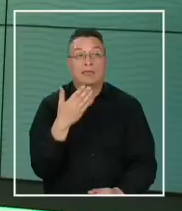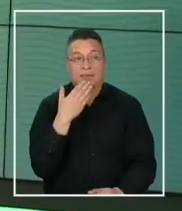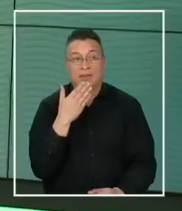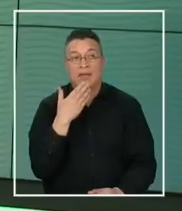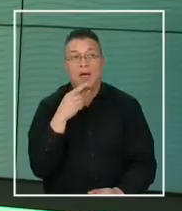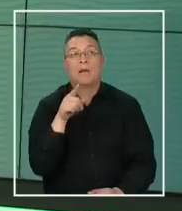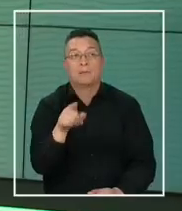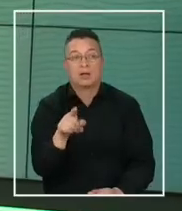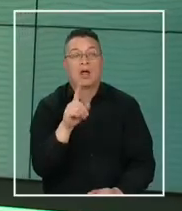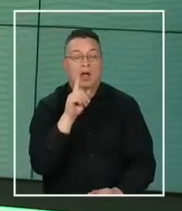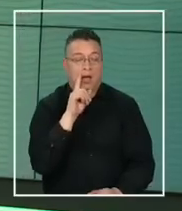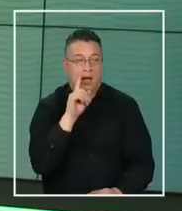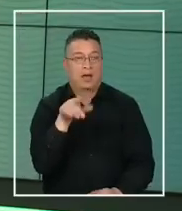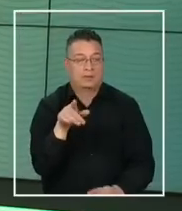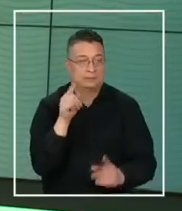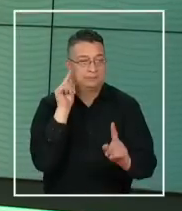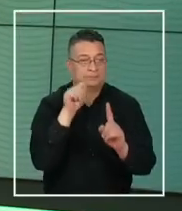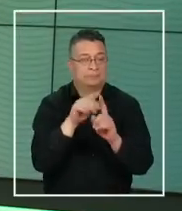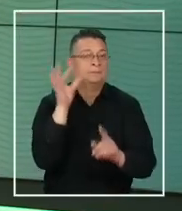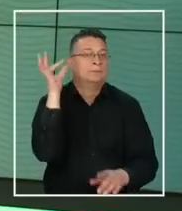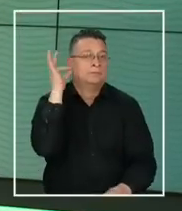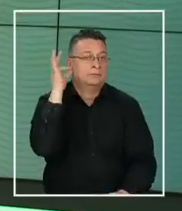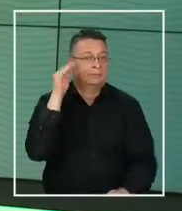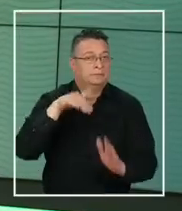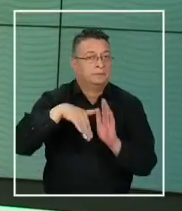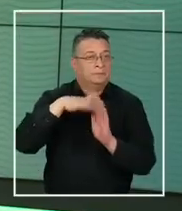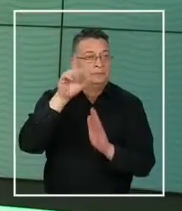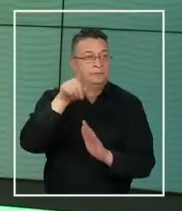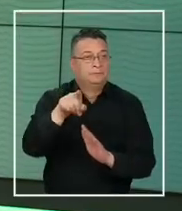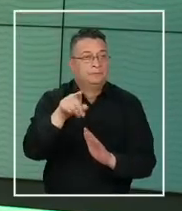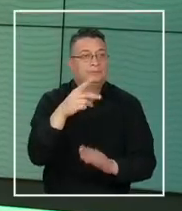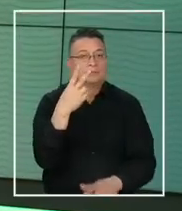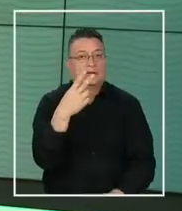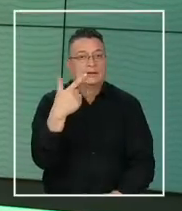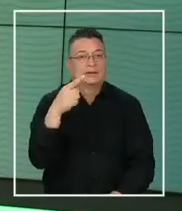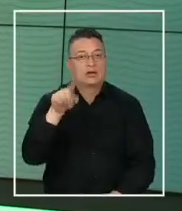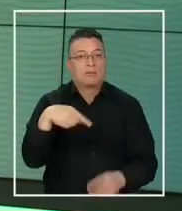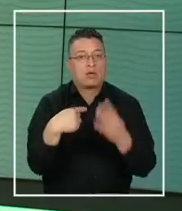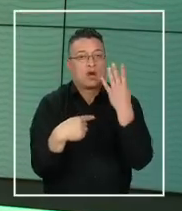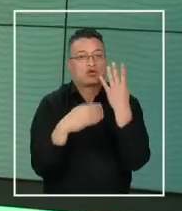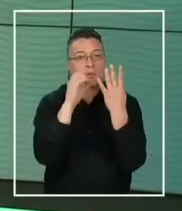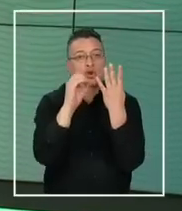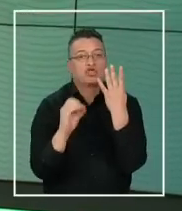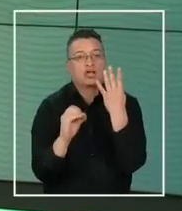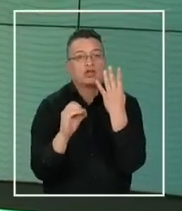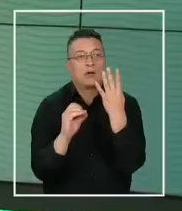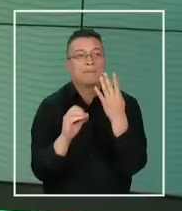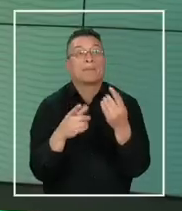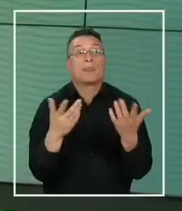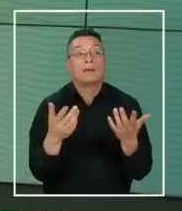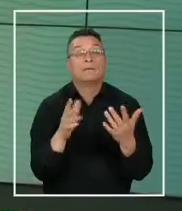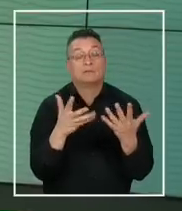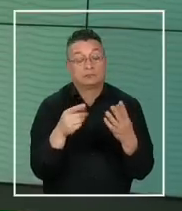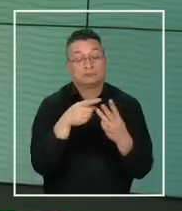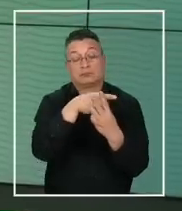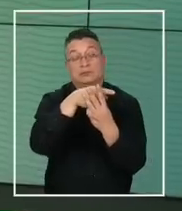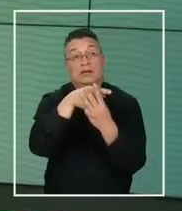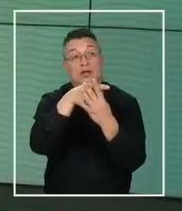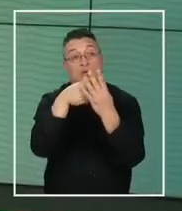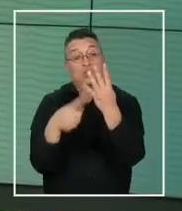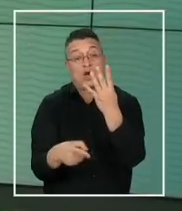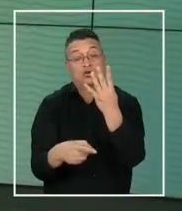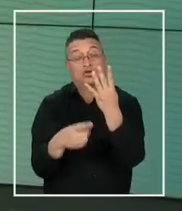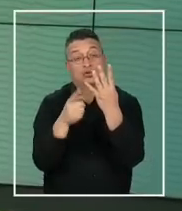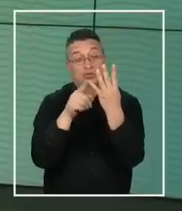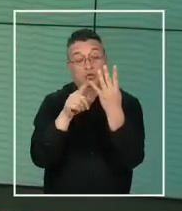está apuntando más hacia las mujeres. La informalidad, 27,4%, es decir, en números sencillos, 1 de cada 4